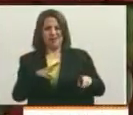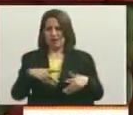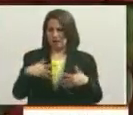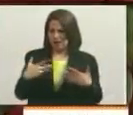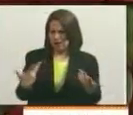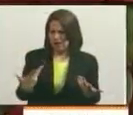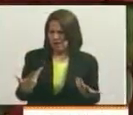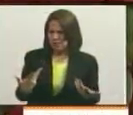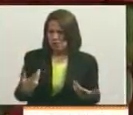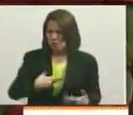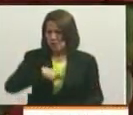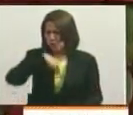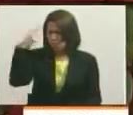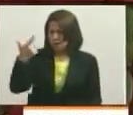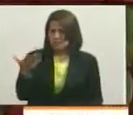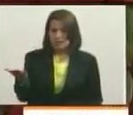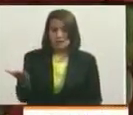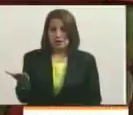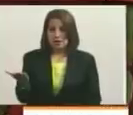¡Qué vergüenza!